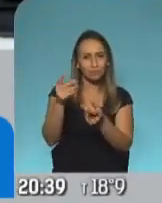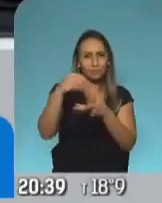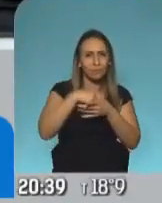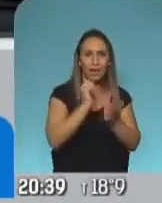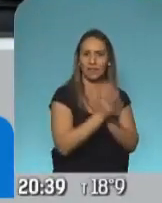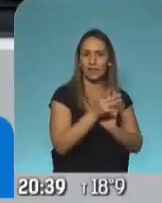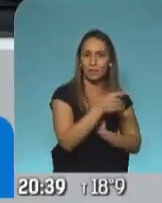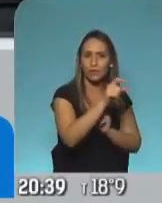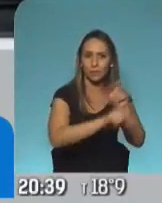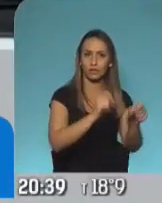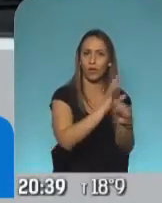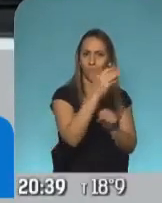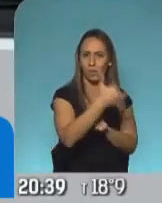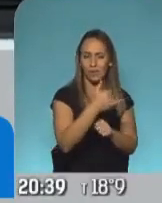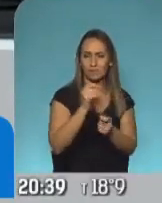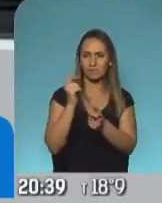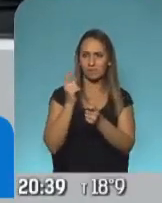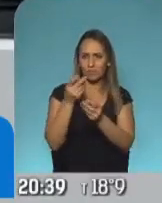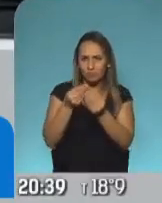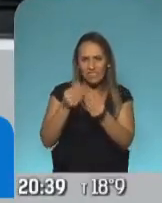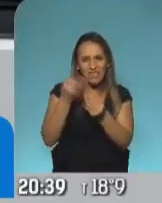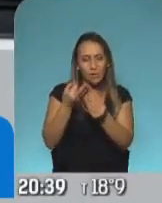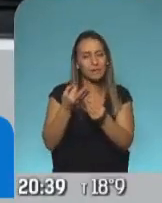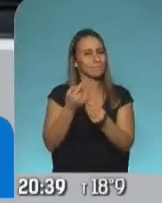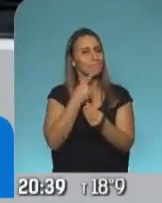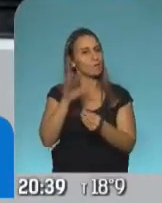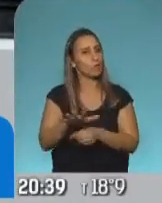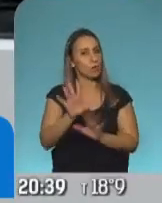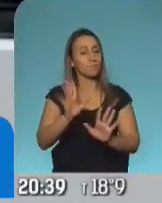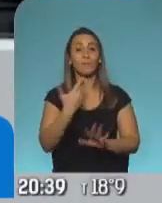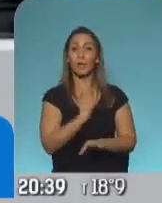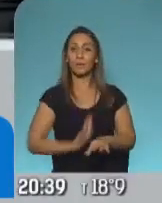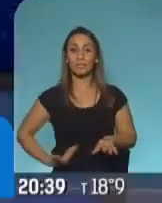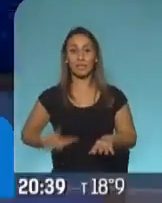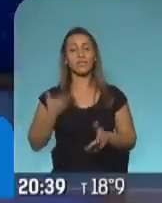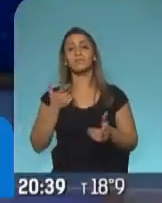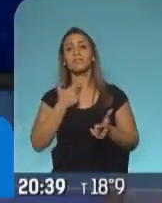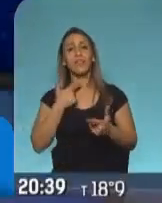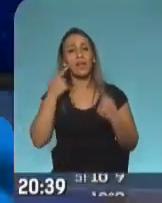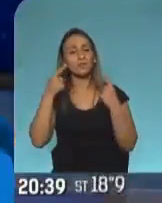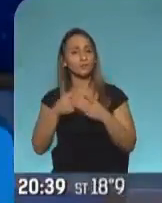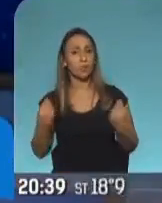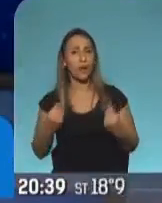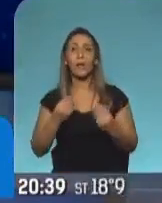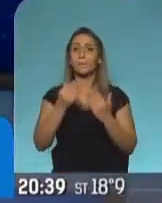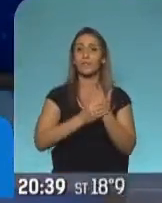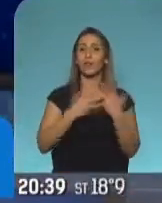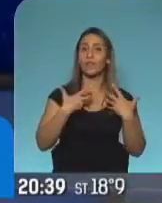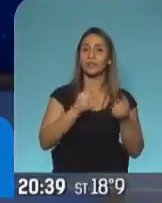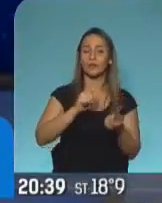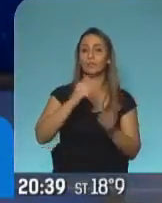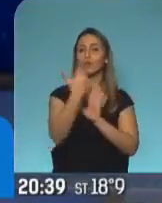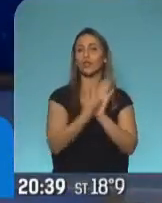que tienen coronavirus. Lo que quería el presidente Jair Bolsonaro era que se cambie el protocolo desde el Ministerio de Salud para